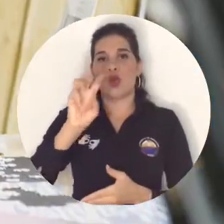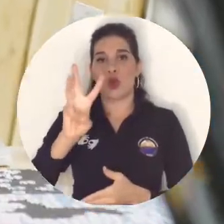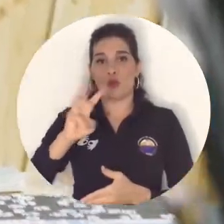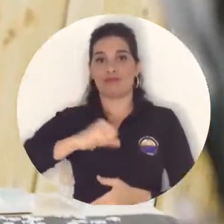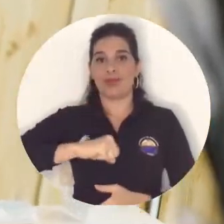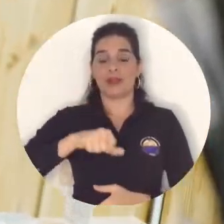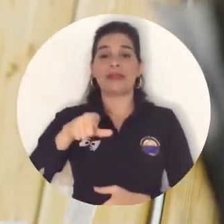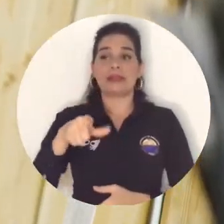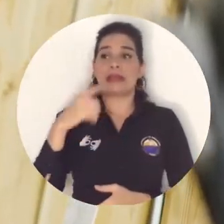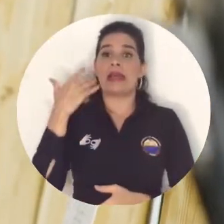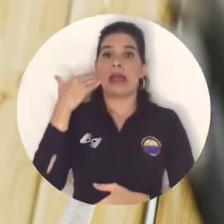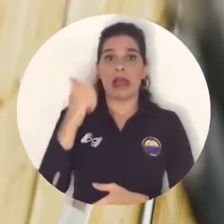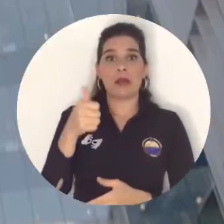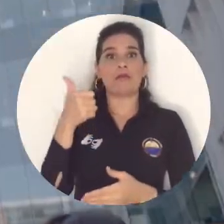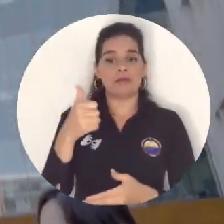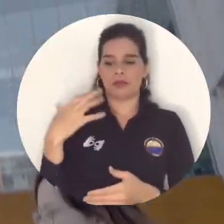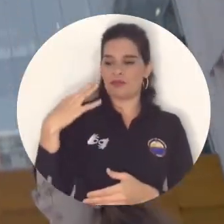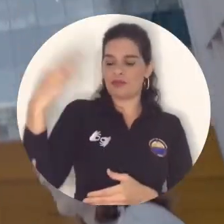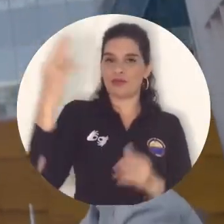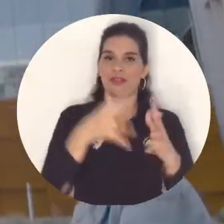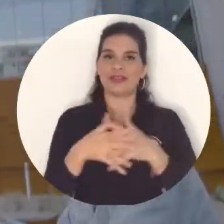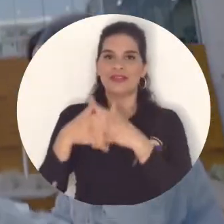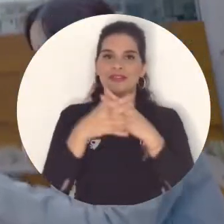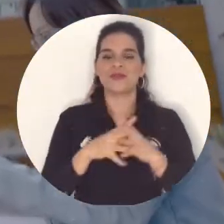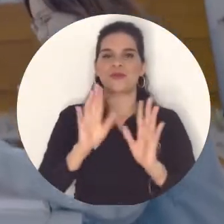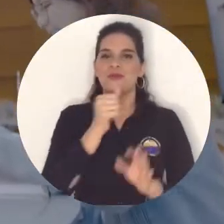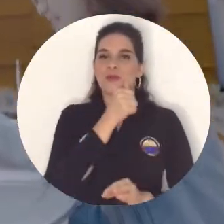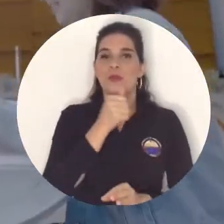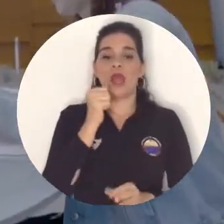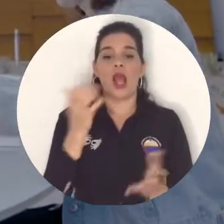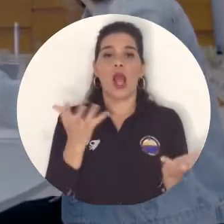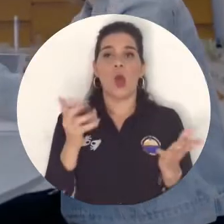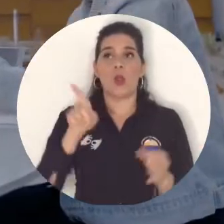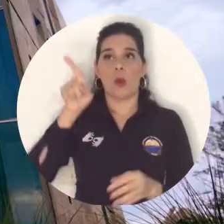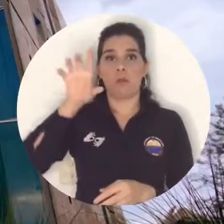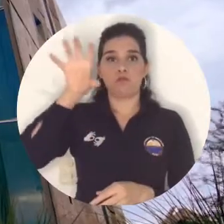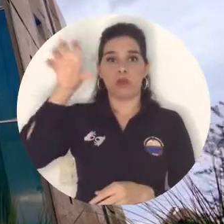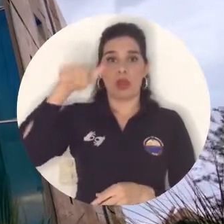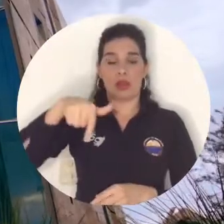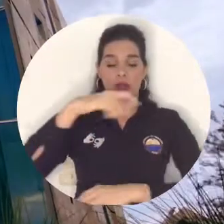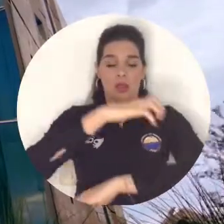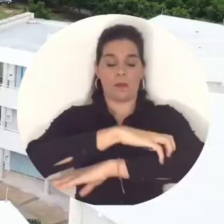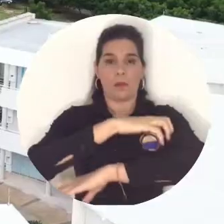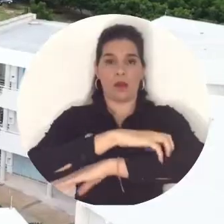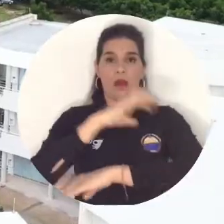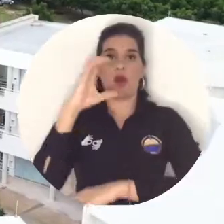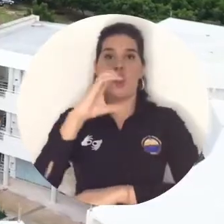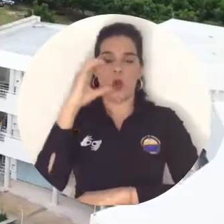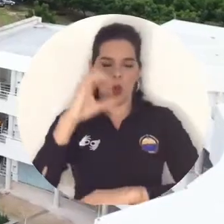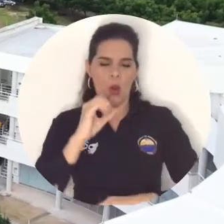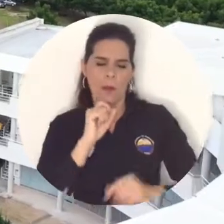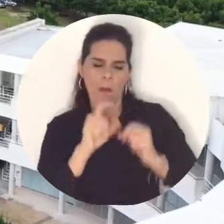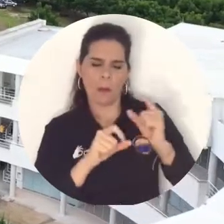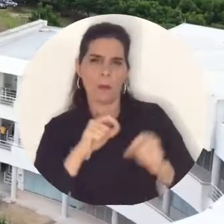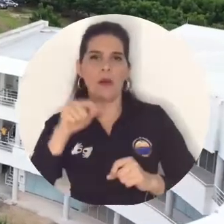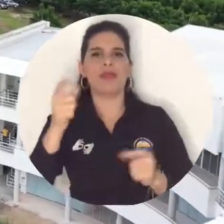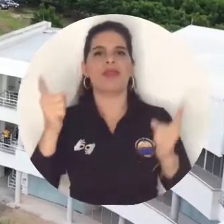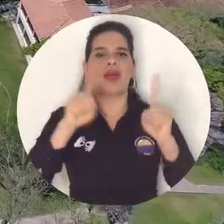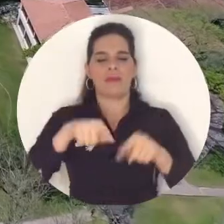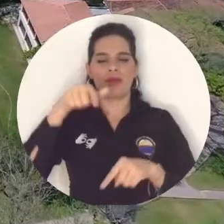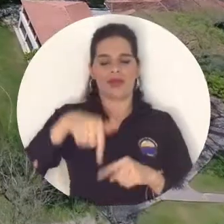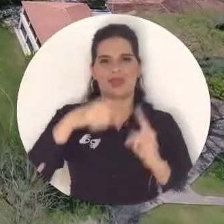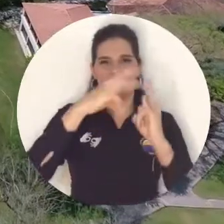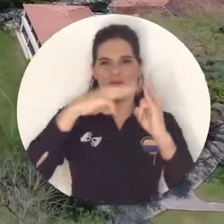convocatoria del Instituto de Estudios de Estados Unidos, que es coordinada por la Embajada de este país en Colombia y gestionada por la Oficina de Relaciones